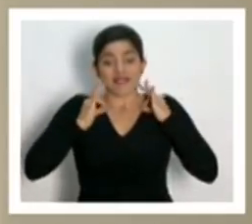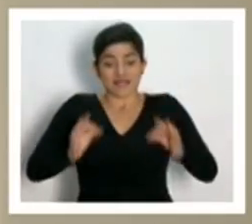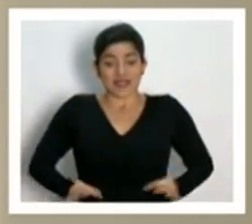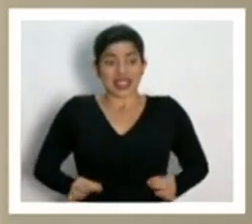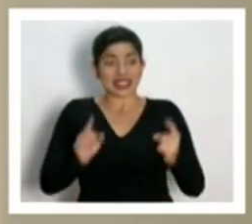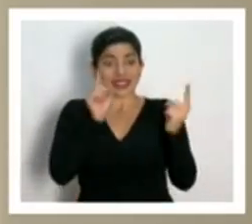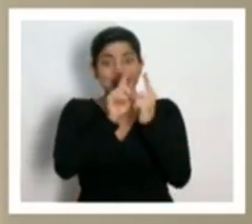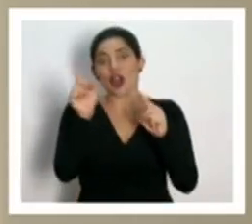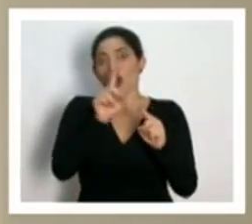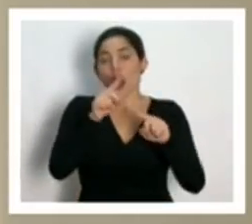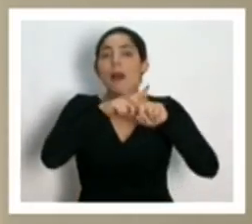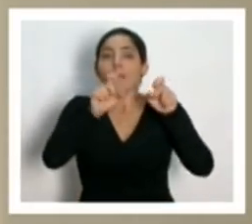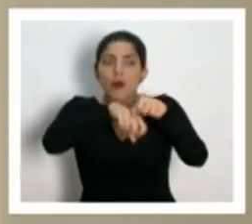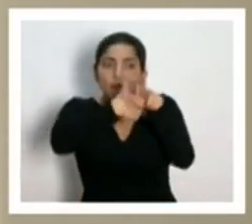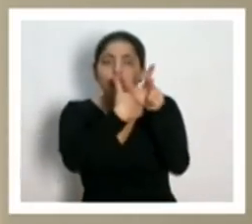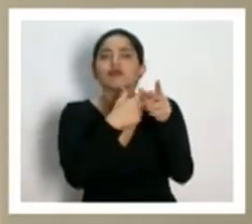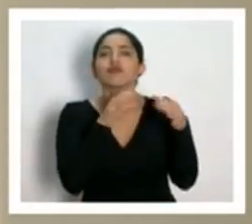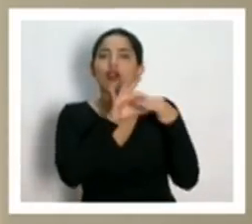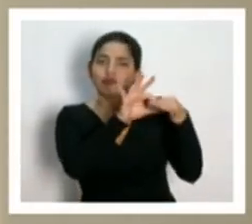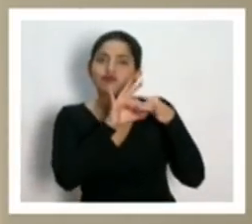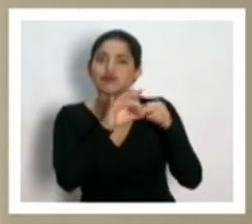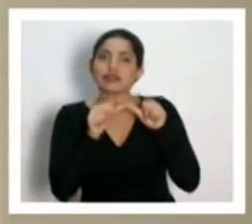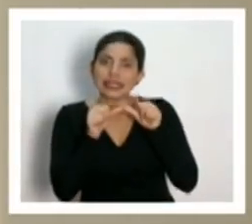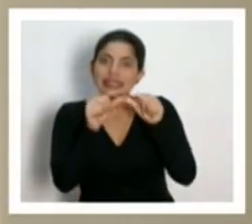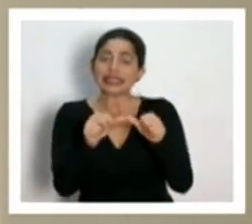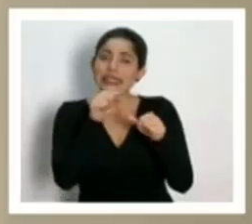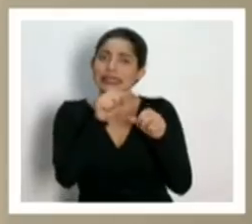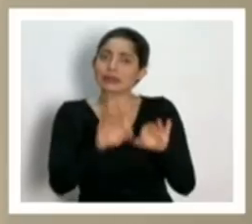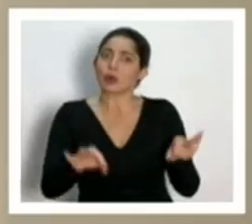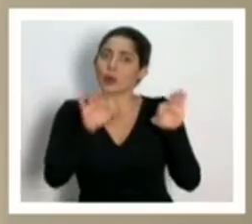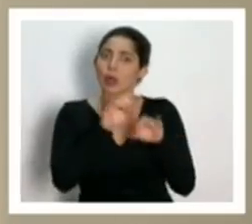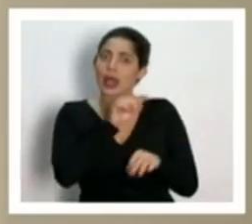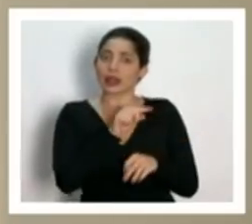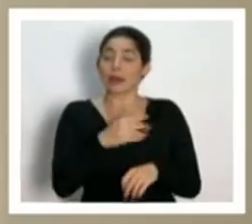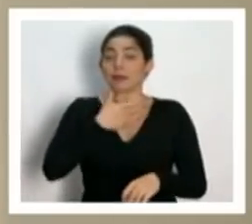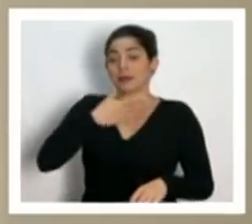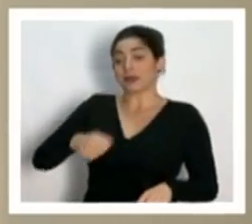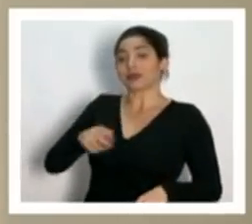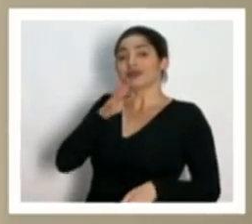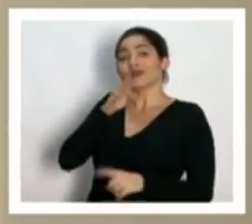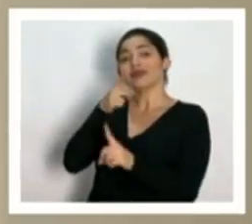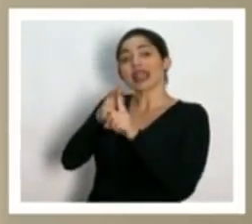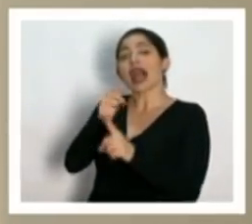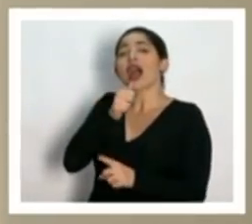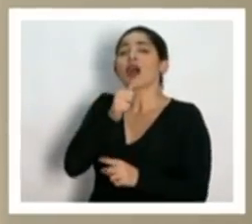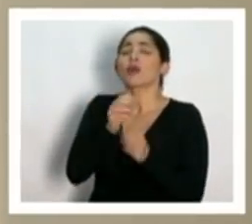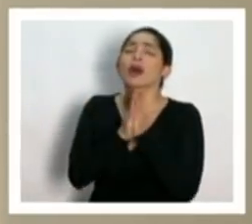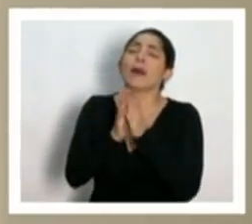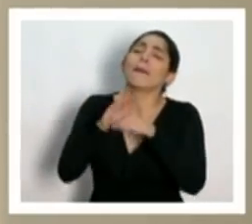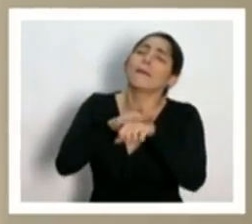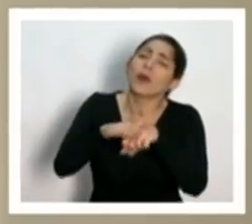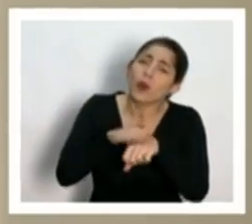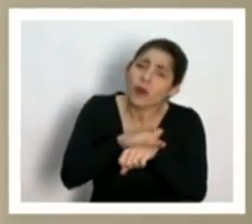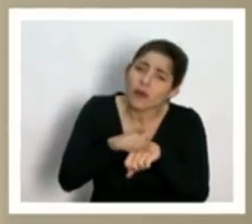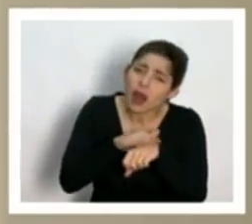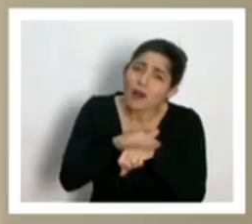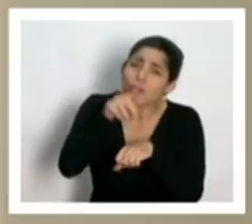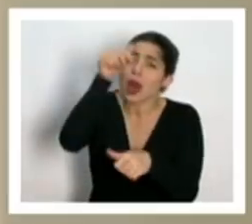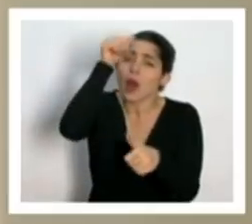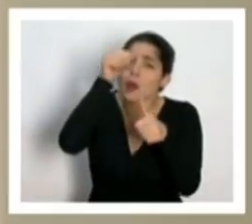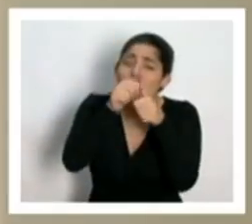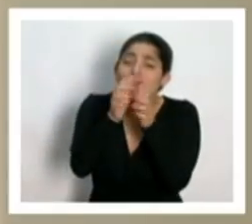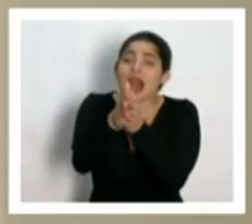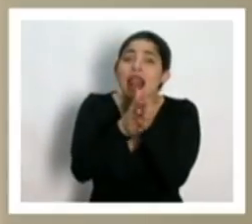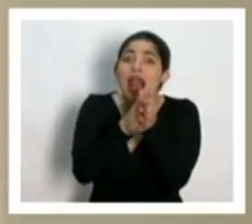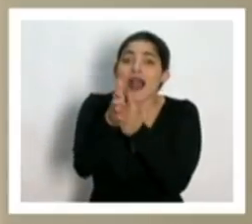mantenerlo. Con respecto a lo que el presidente indicaba del uso del agua, por favor, de verdad, recordemos que el lavado de